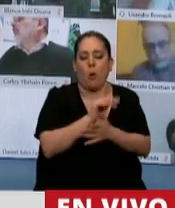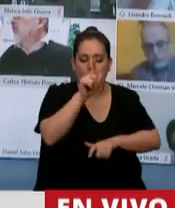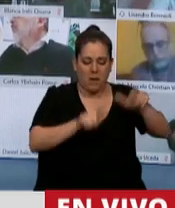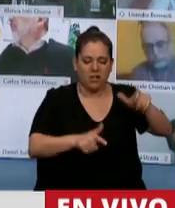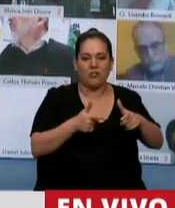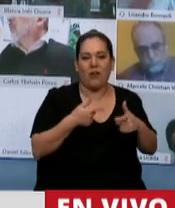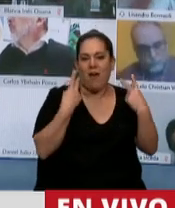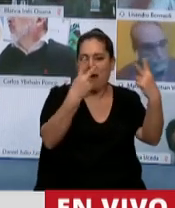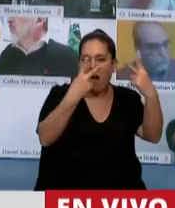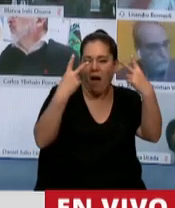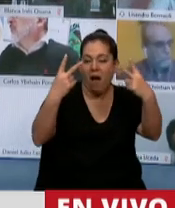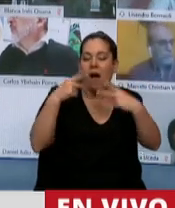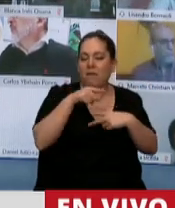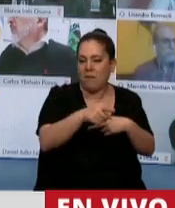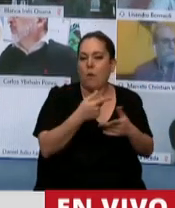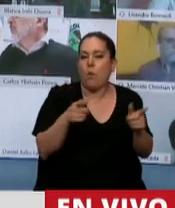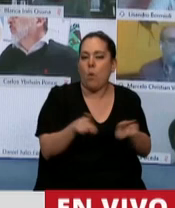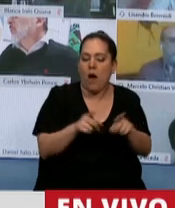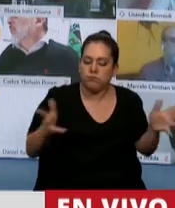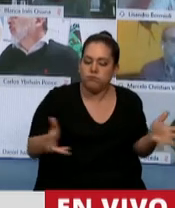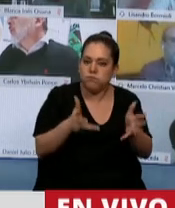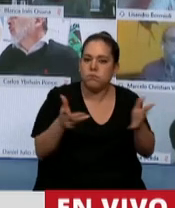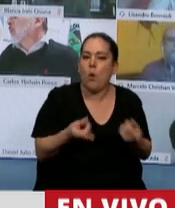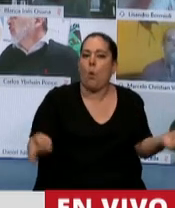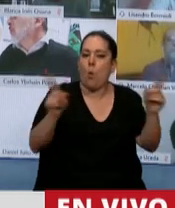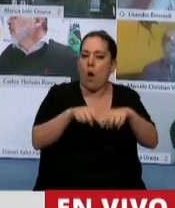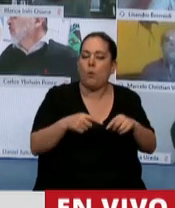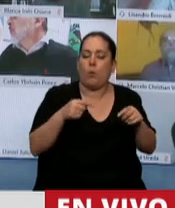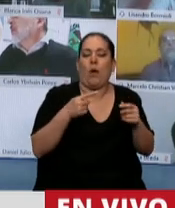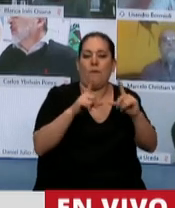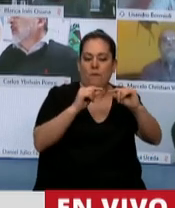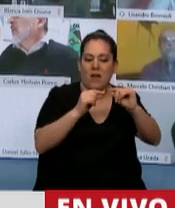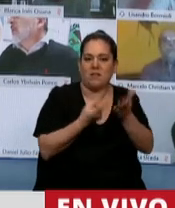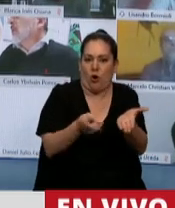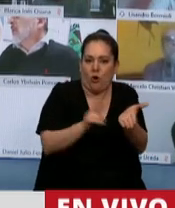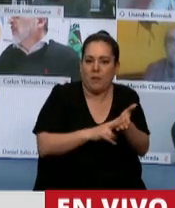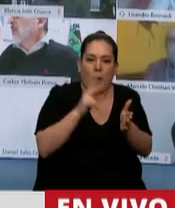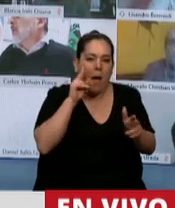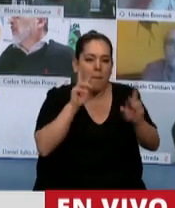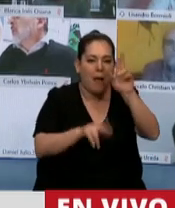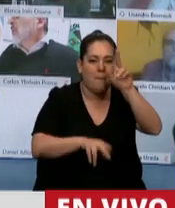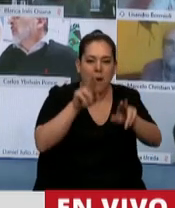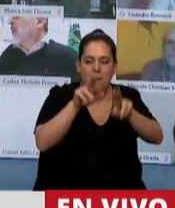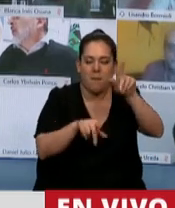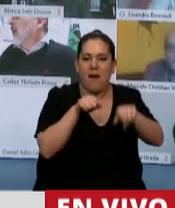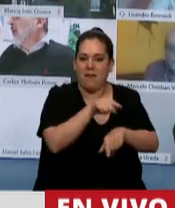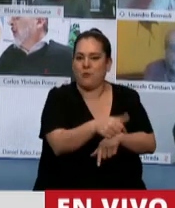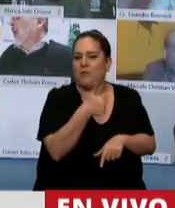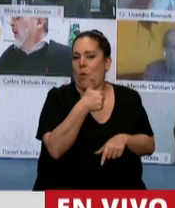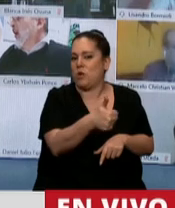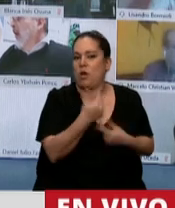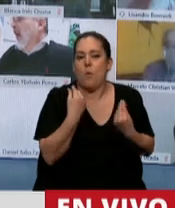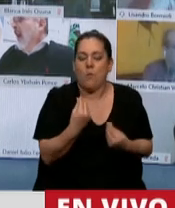y se fomentan más las reprogramaciones que las cancelaciones. Eso creo que también está muy bueno porque creo que